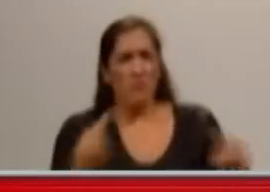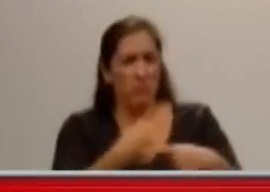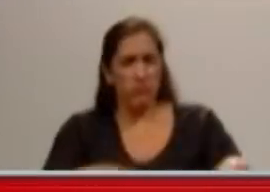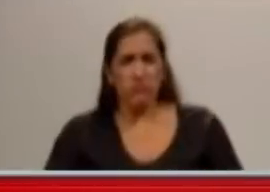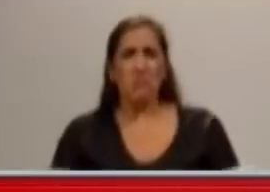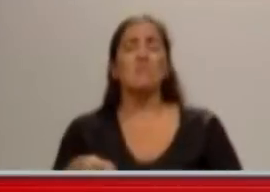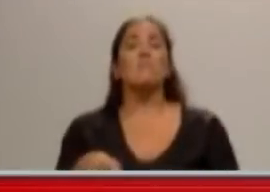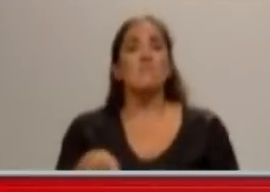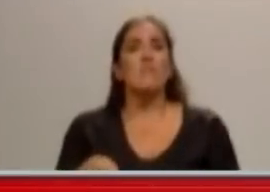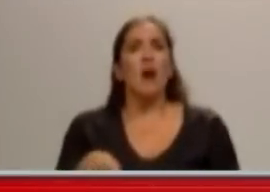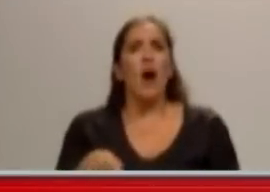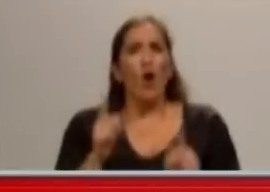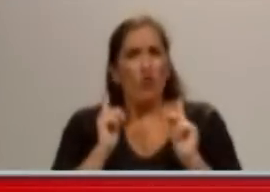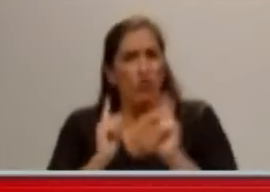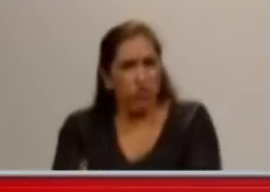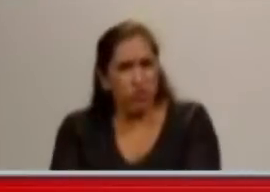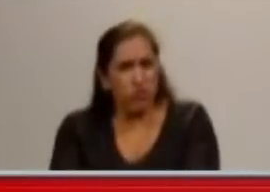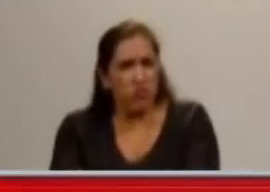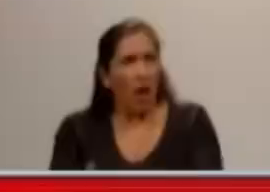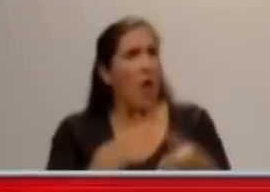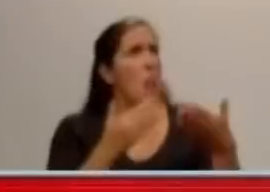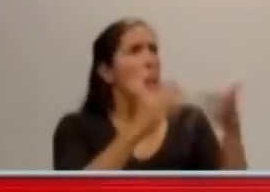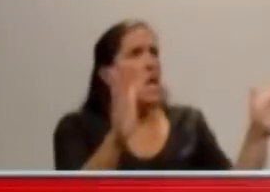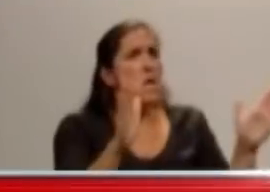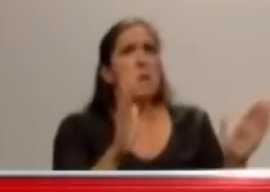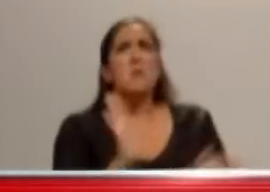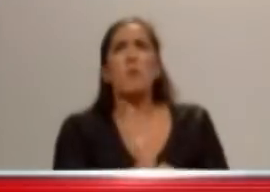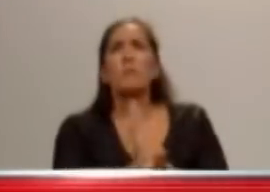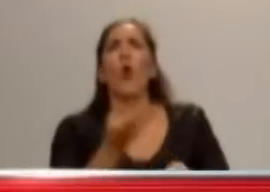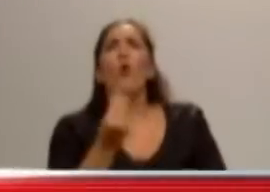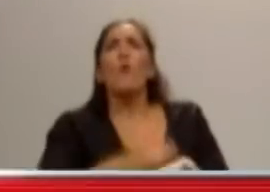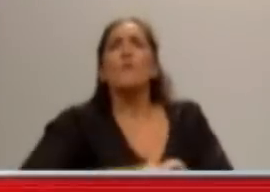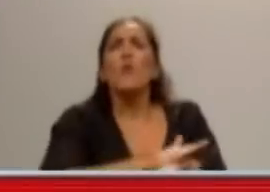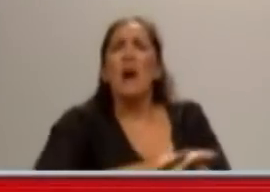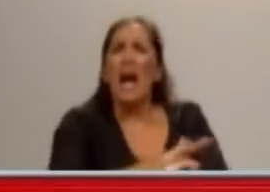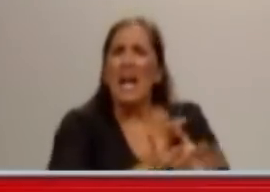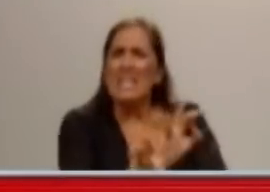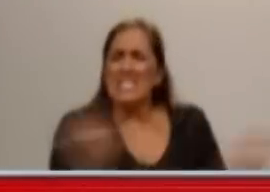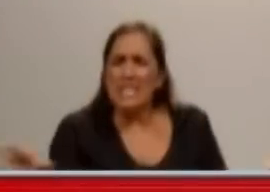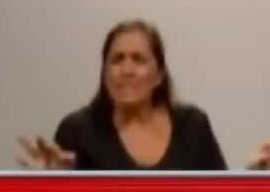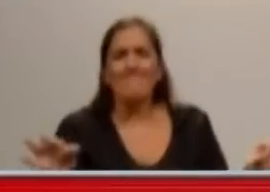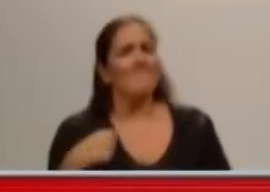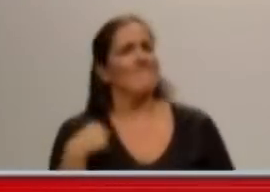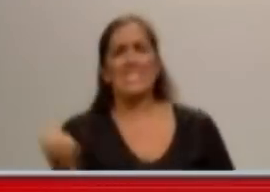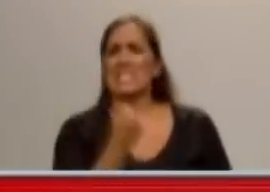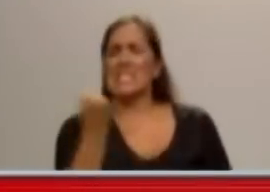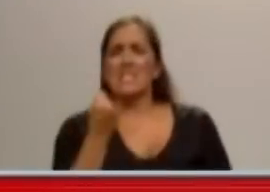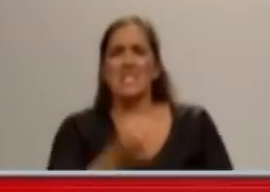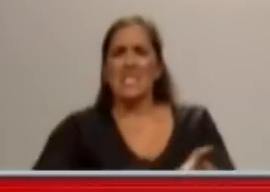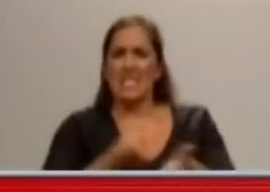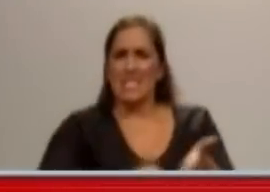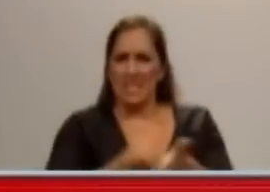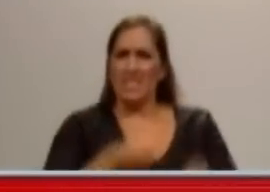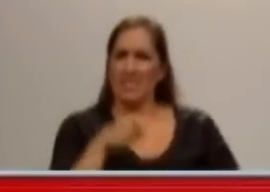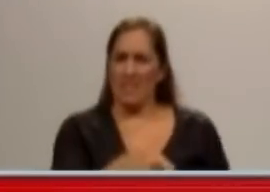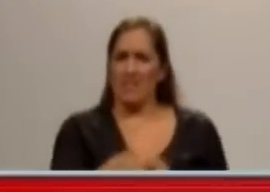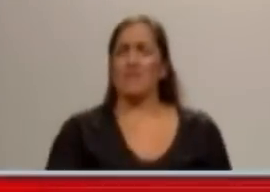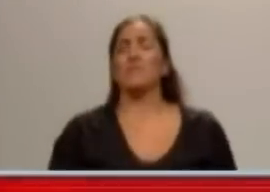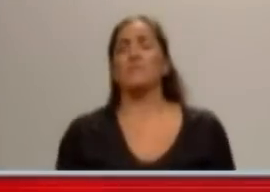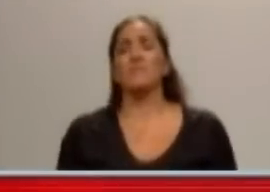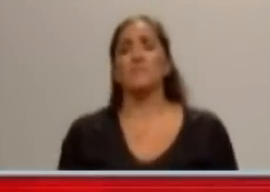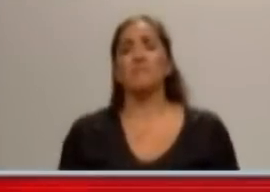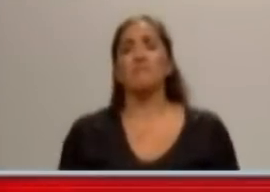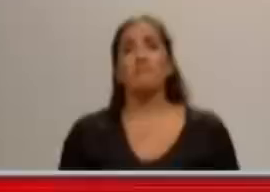que, por supuesto, lo descalé, Nisman era, hoy estaba hablando con una fuente importante, Nisman tenía enorme temor de que Gil Carbó le quitara la causa,